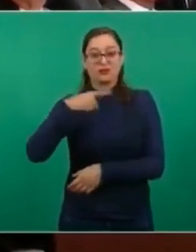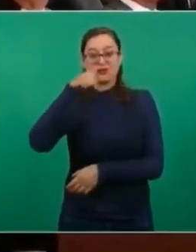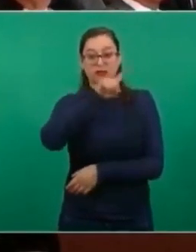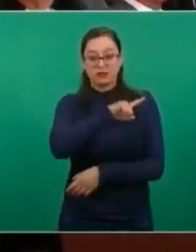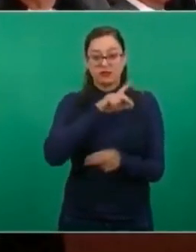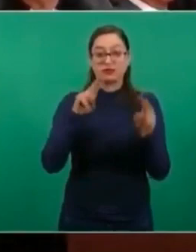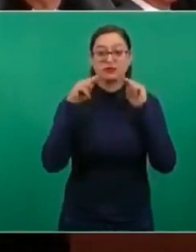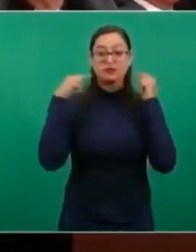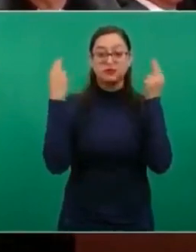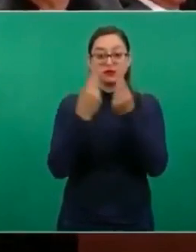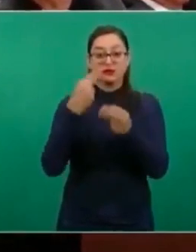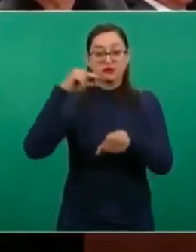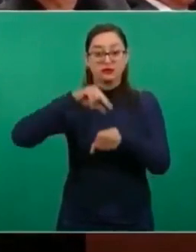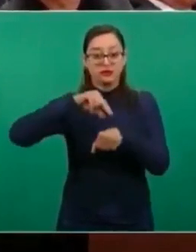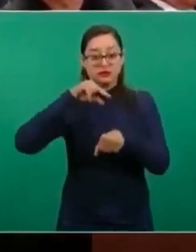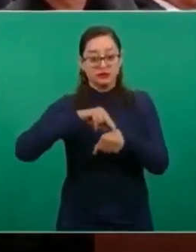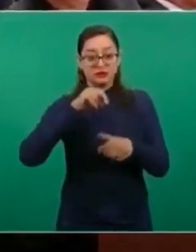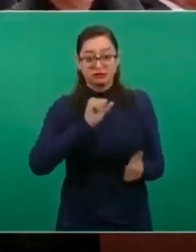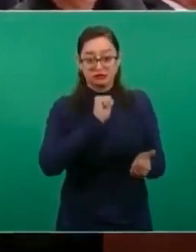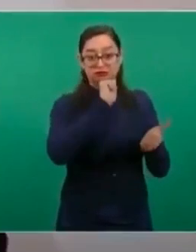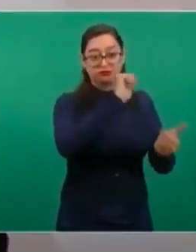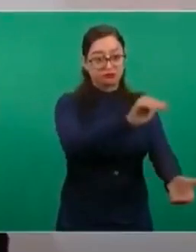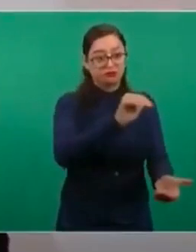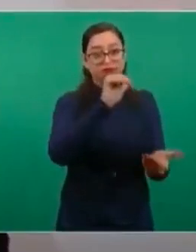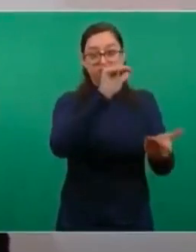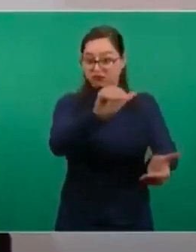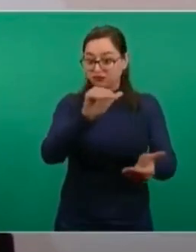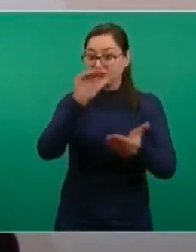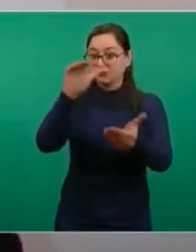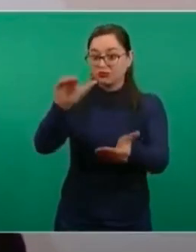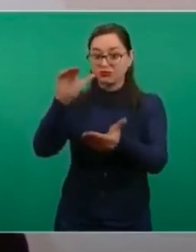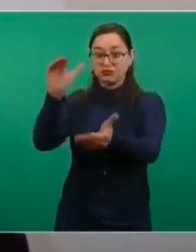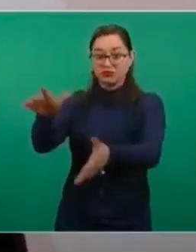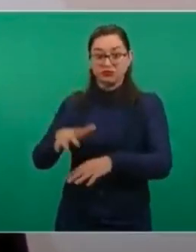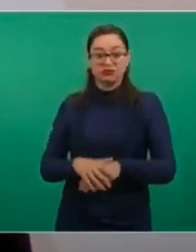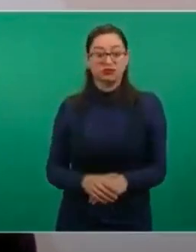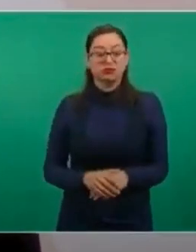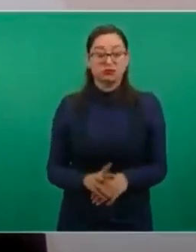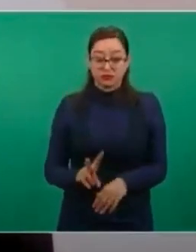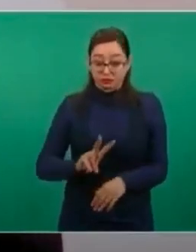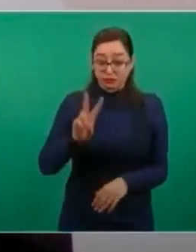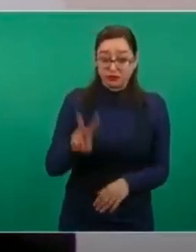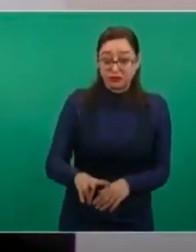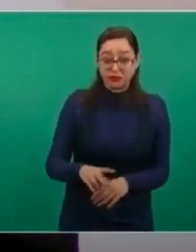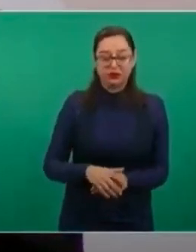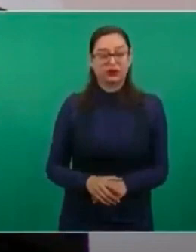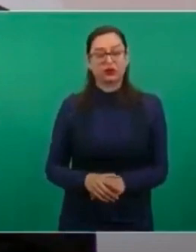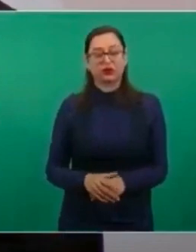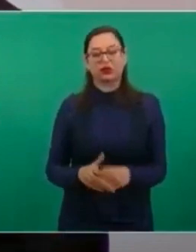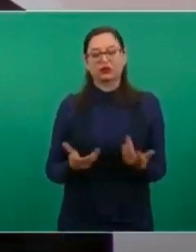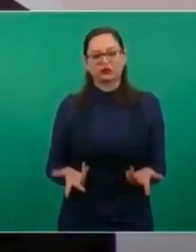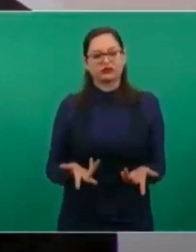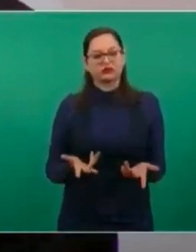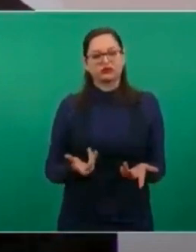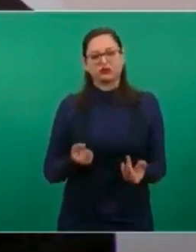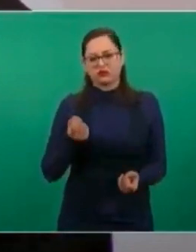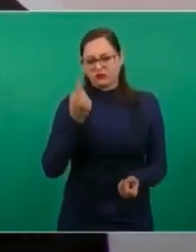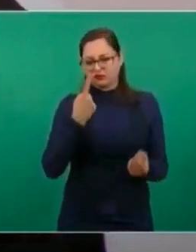médicas, así como llegan algunas mercancías que no voy ahora a mencionar